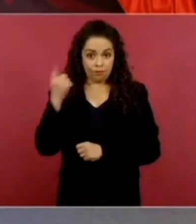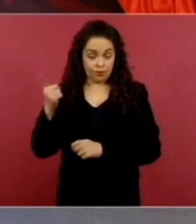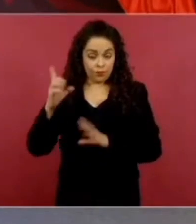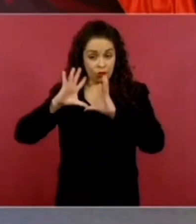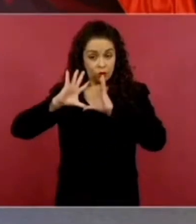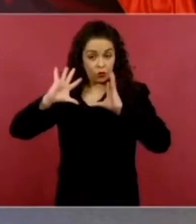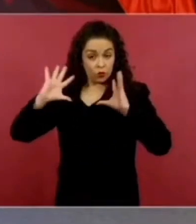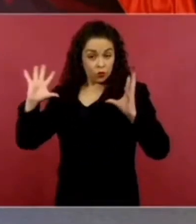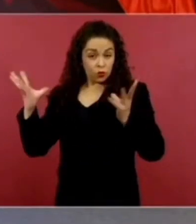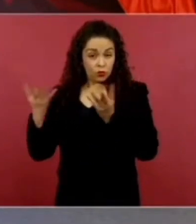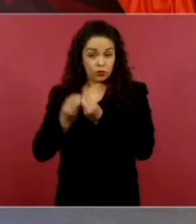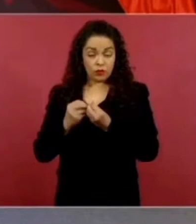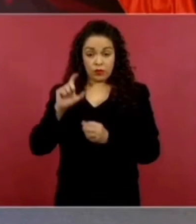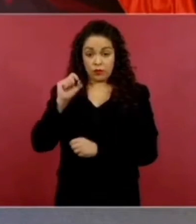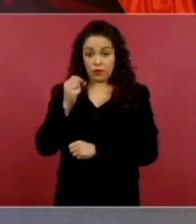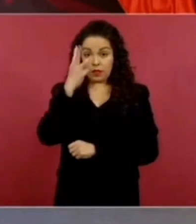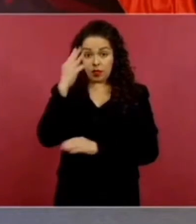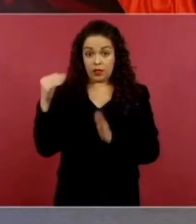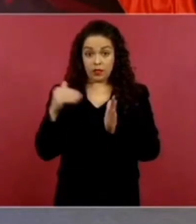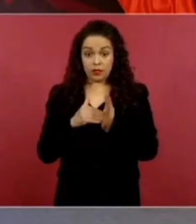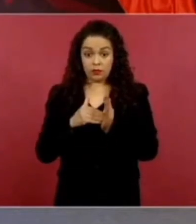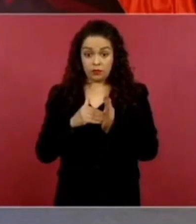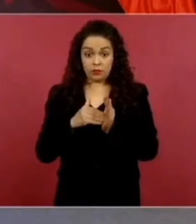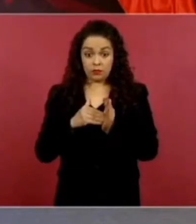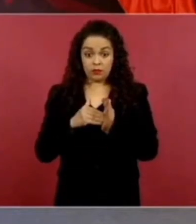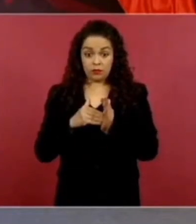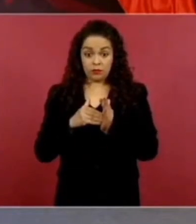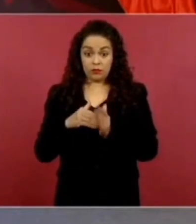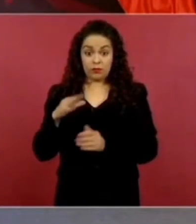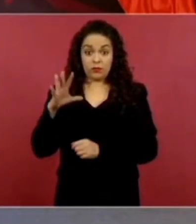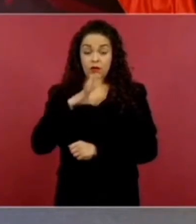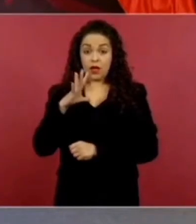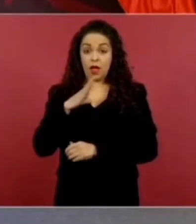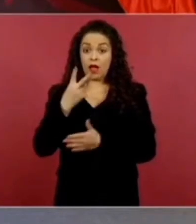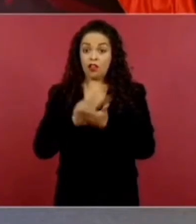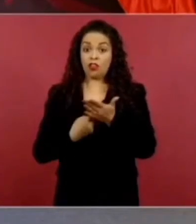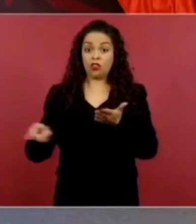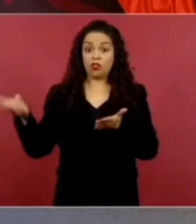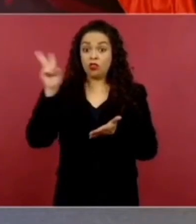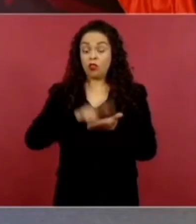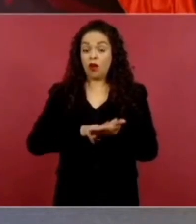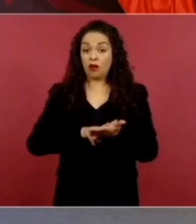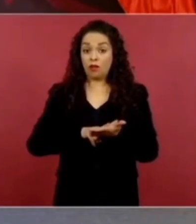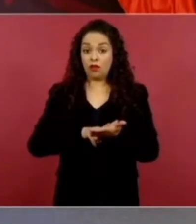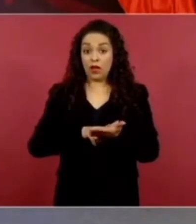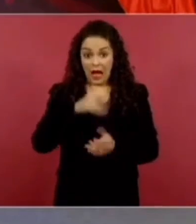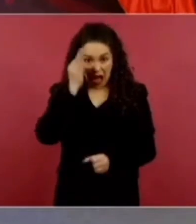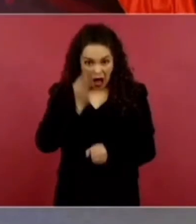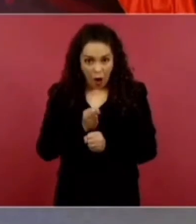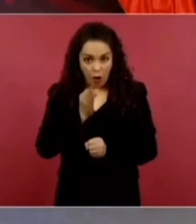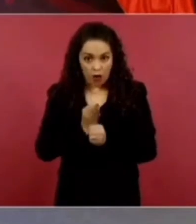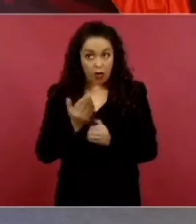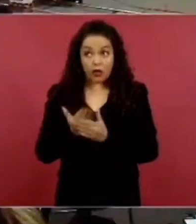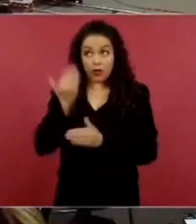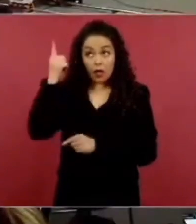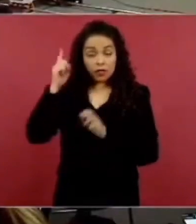nosotros tenemos casi el doble esto no existía en Chiapas y vamos a seguir